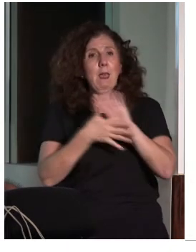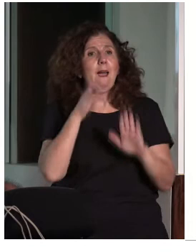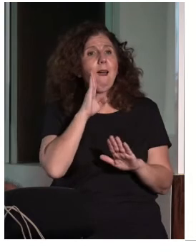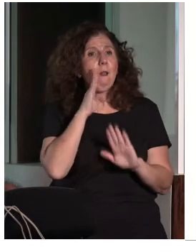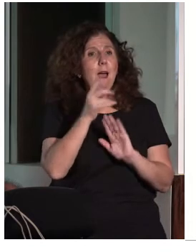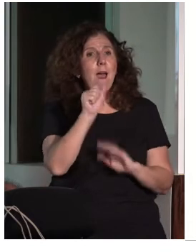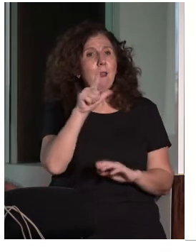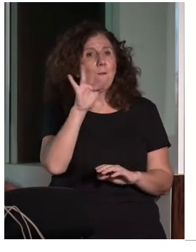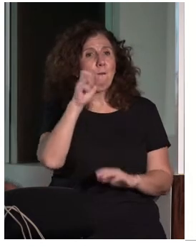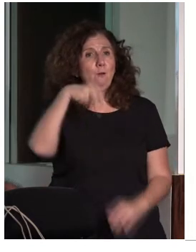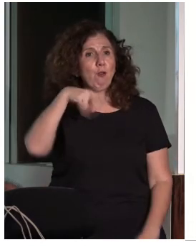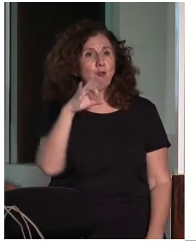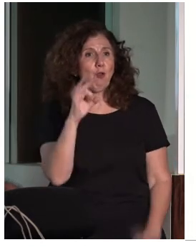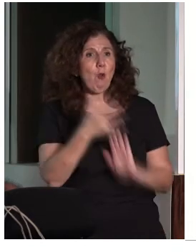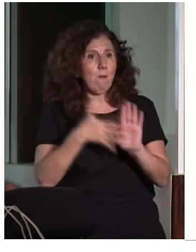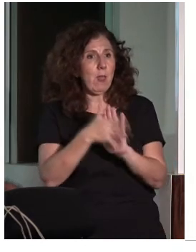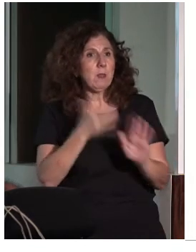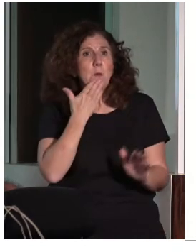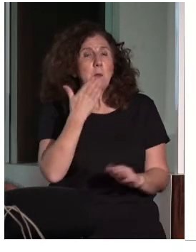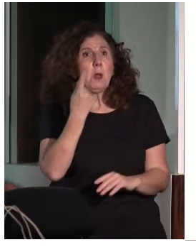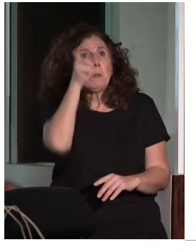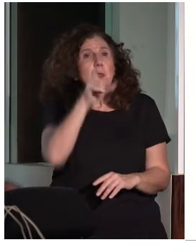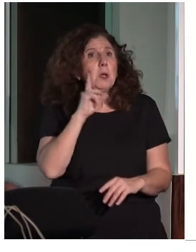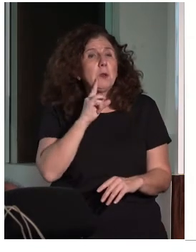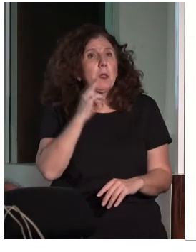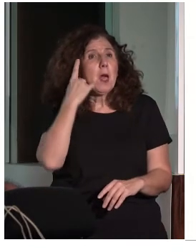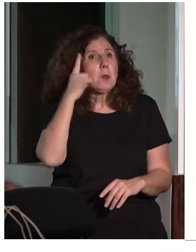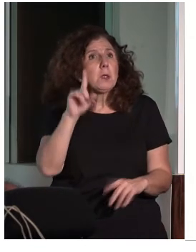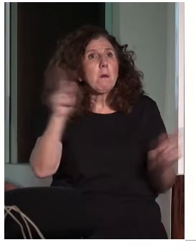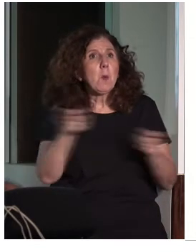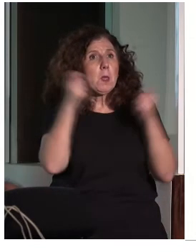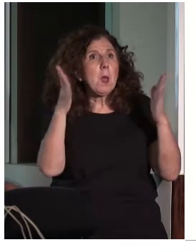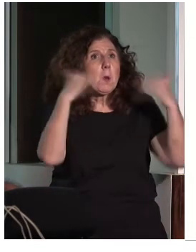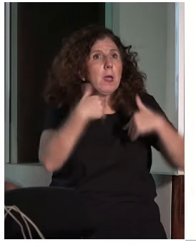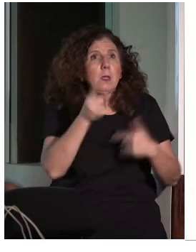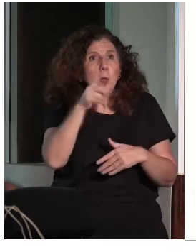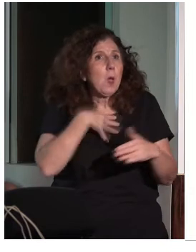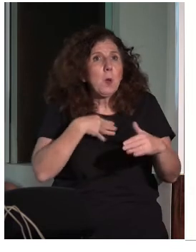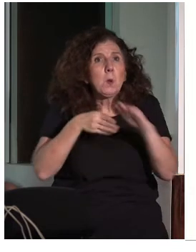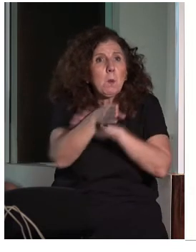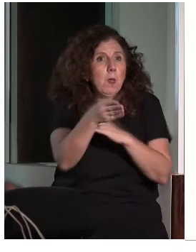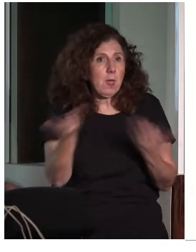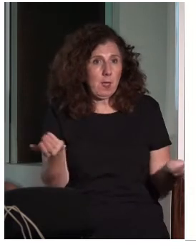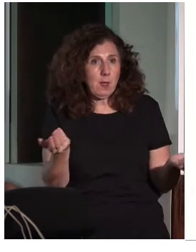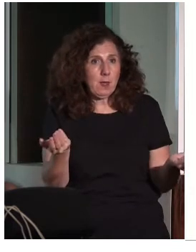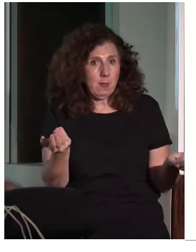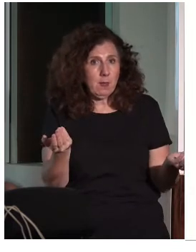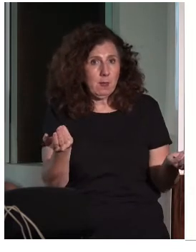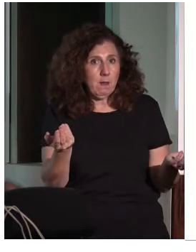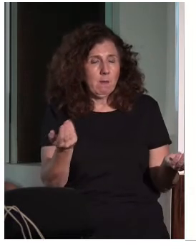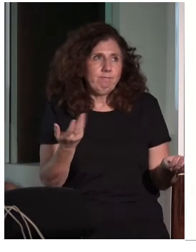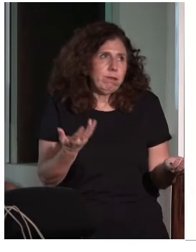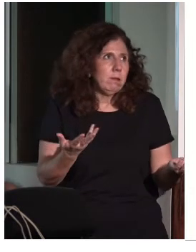si no se publicitan, pues, las personas sordas no van. Y, entonces, pues, fastidia mucho el hecho de que tú